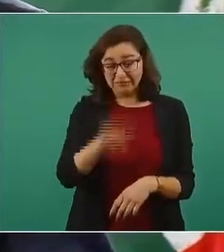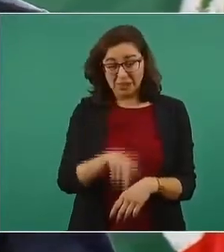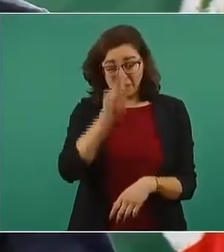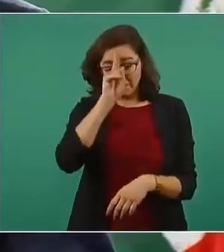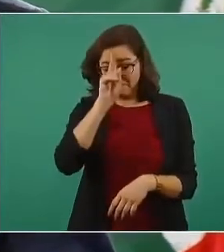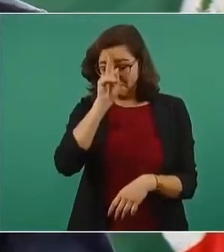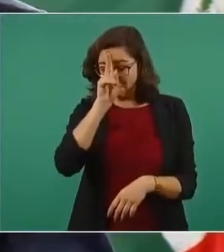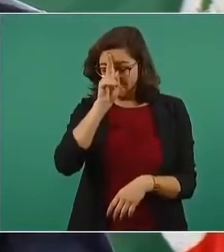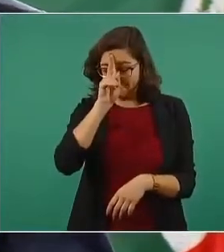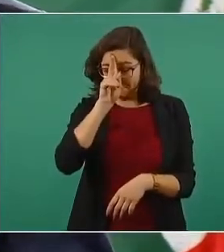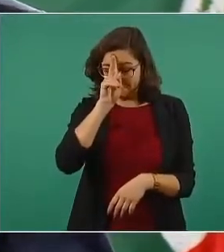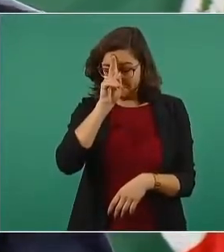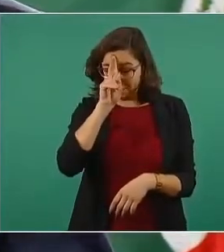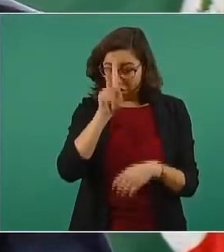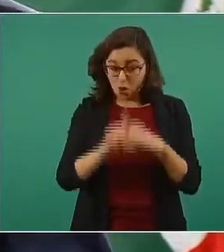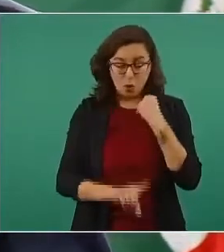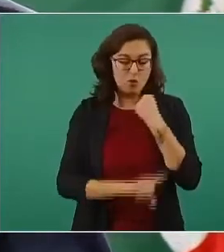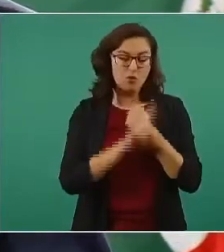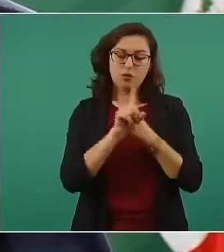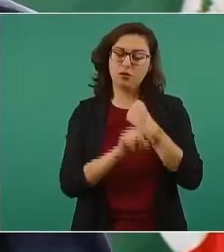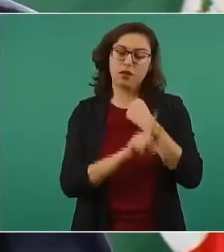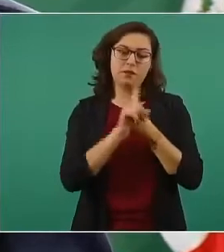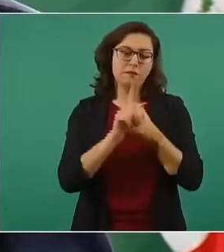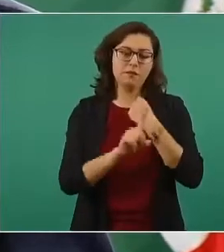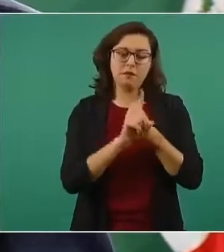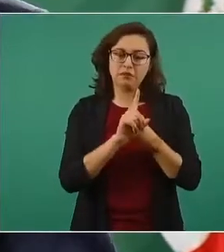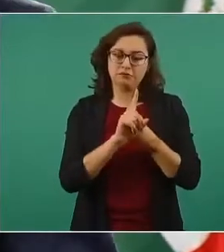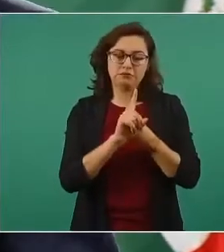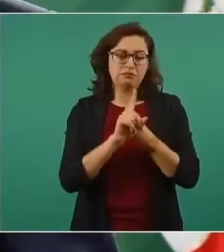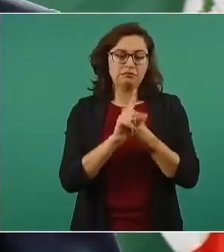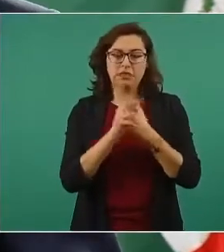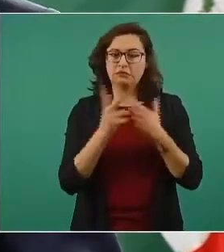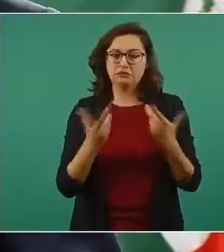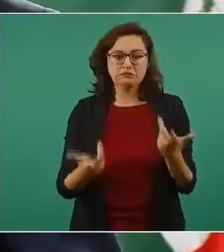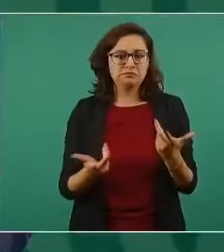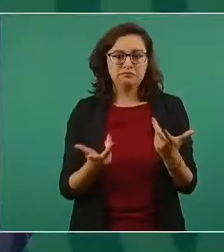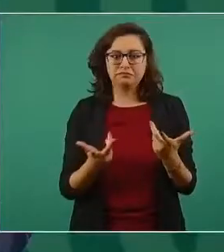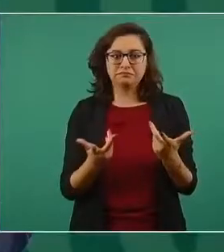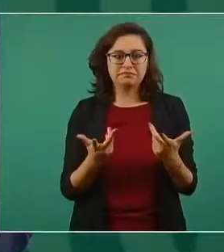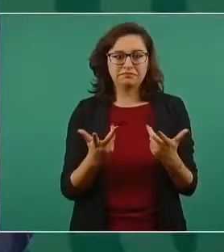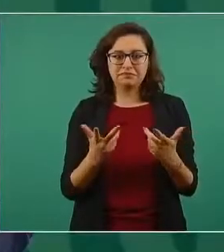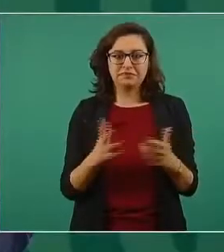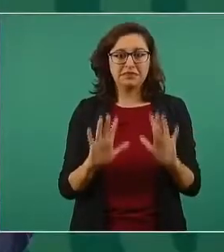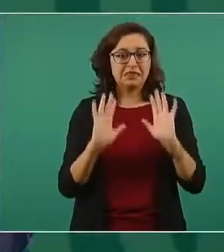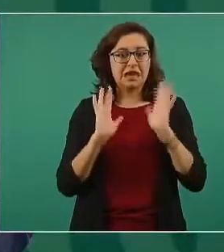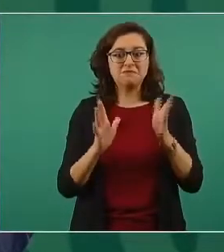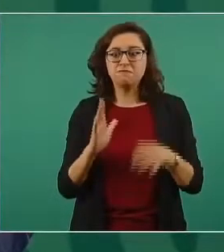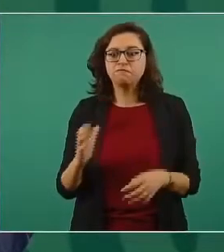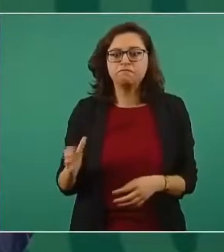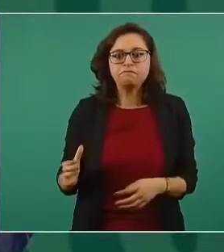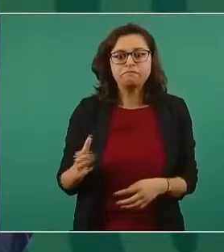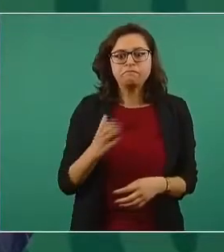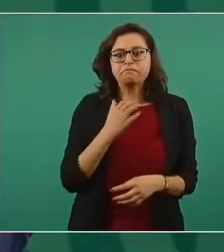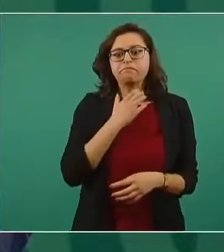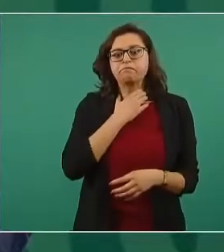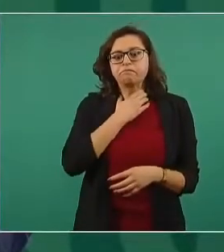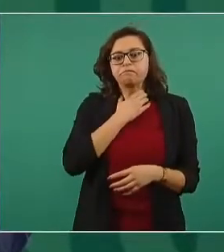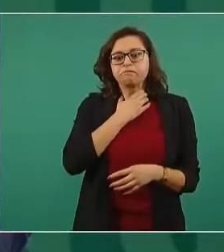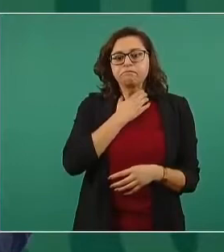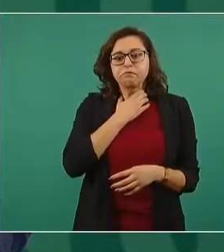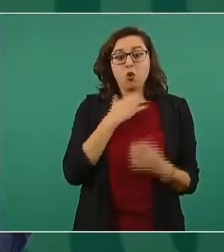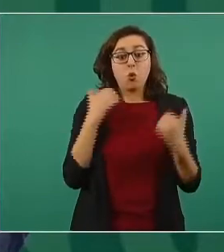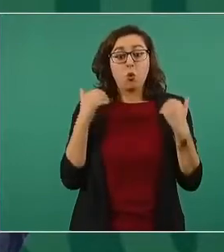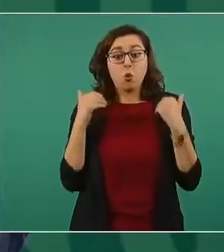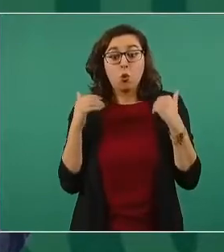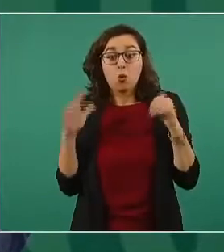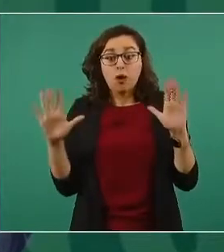en un pantano mejor, porque es la zona